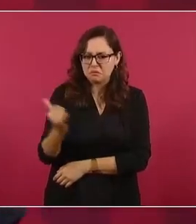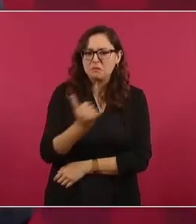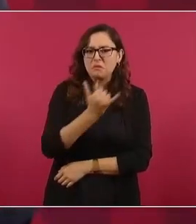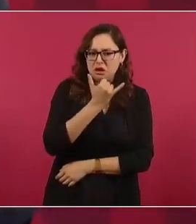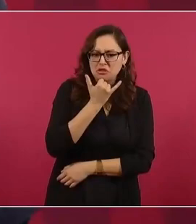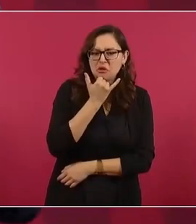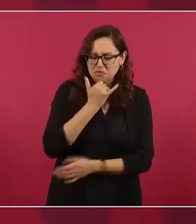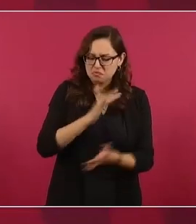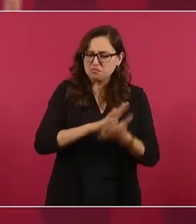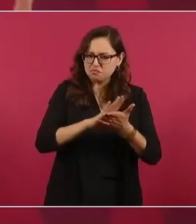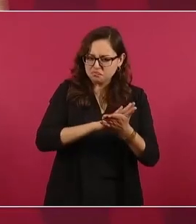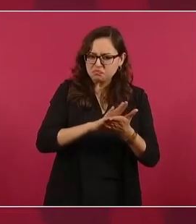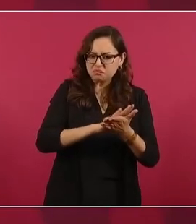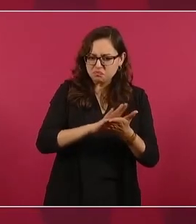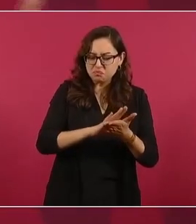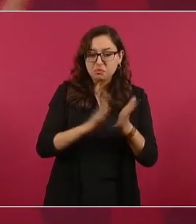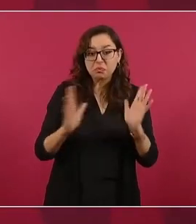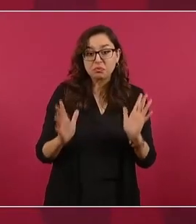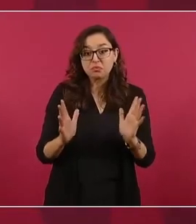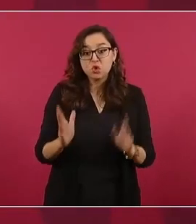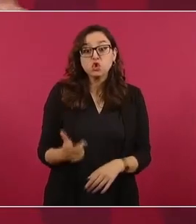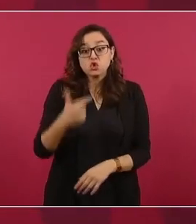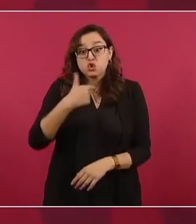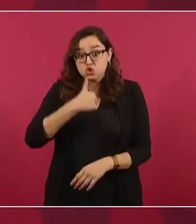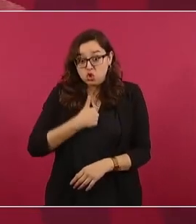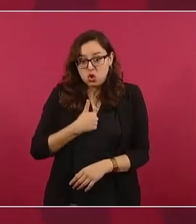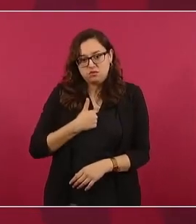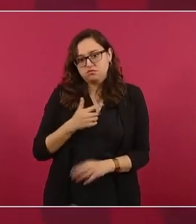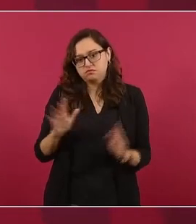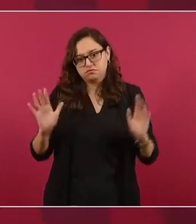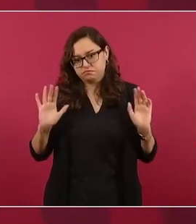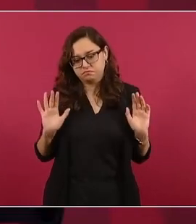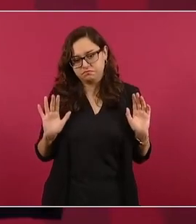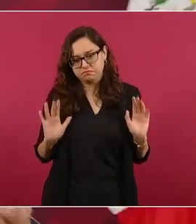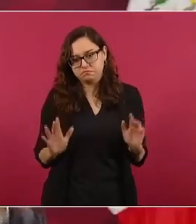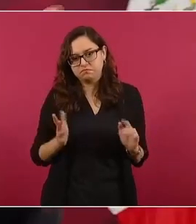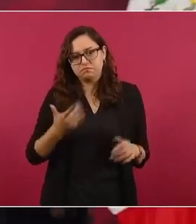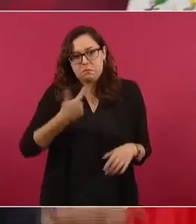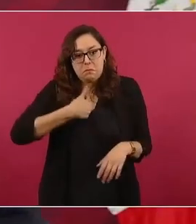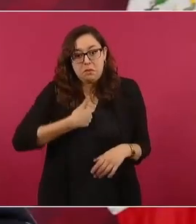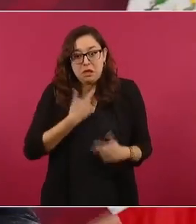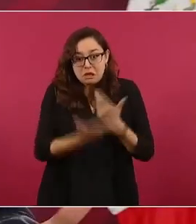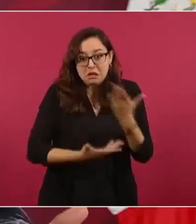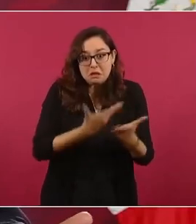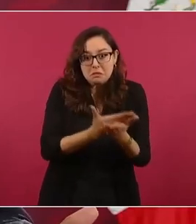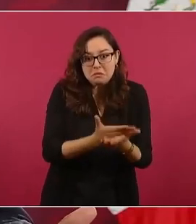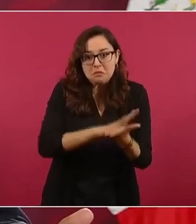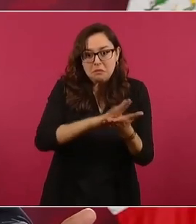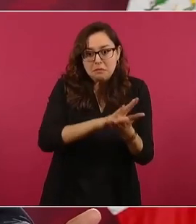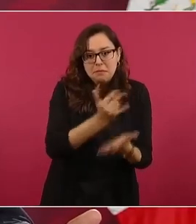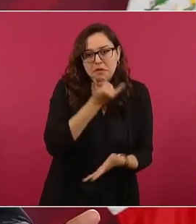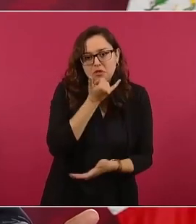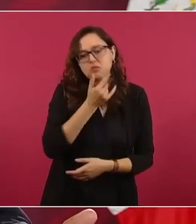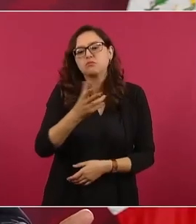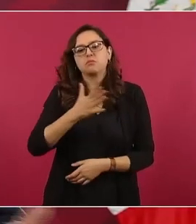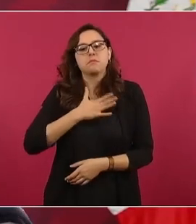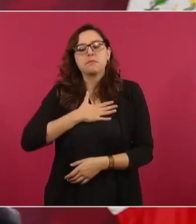haya perdón, que no me corresponde a mí en este caso, pues tiene que haber arrepentimiento.